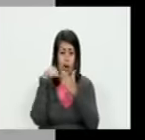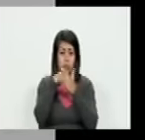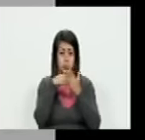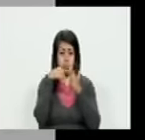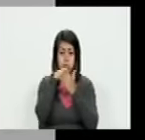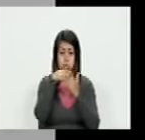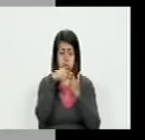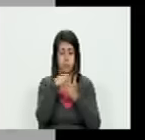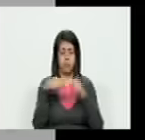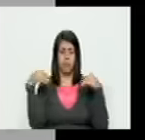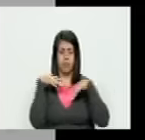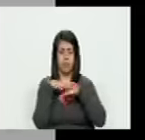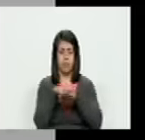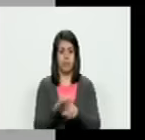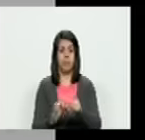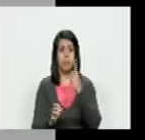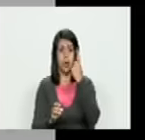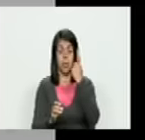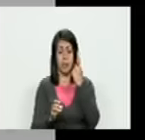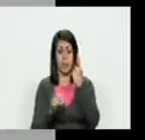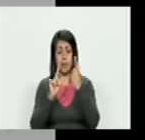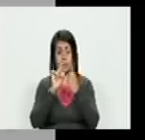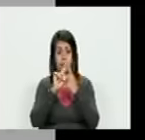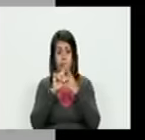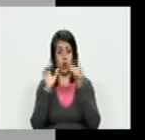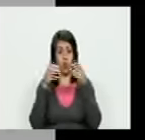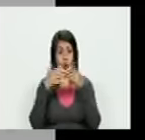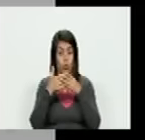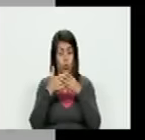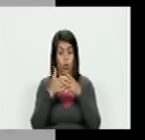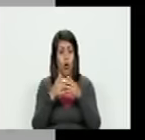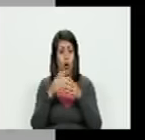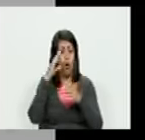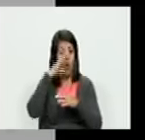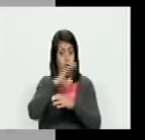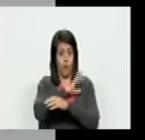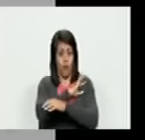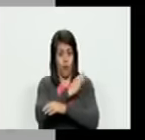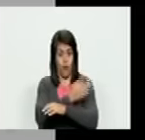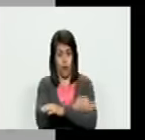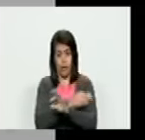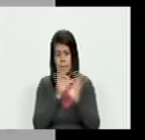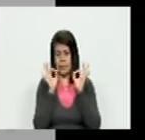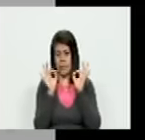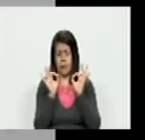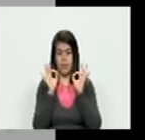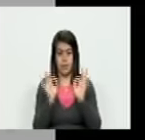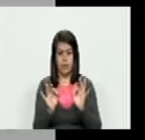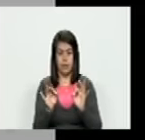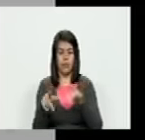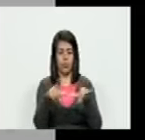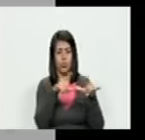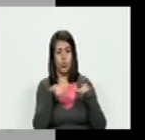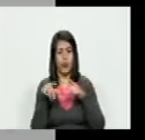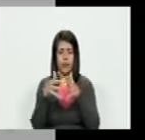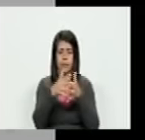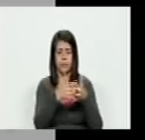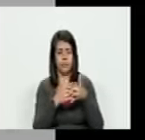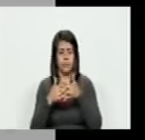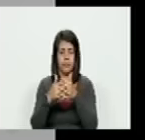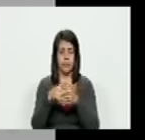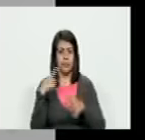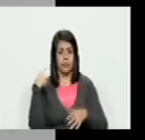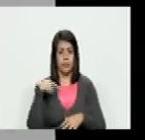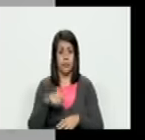presento al primer comando de fuerzas especiales aéreo transportada con sede en Estados Unidos que